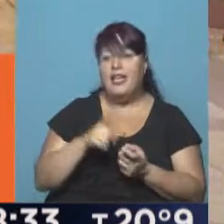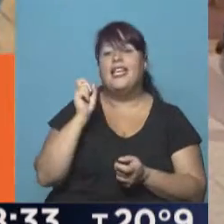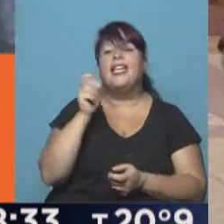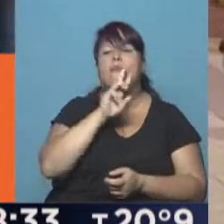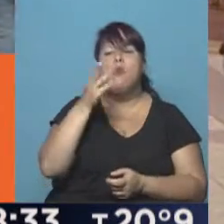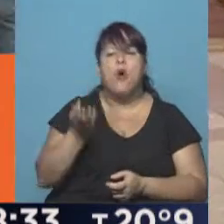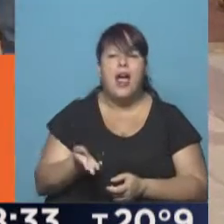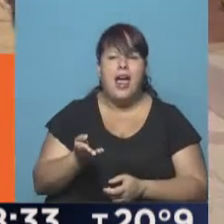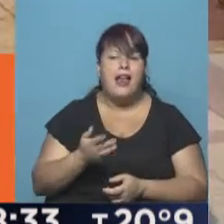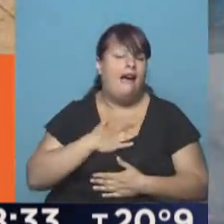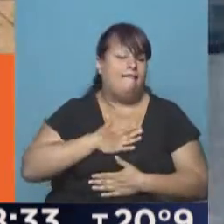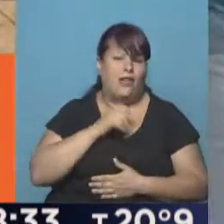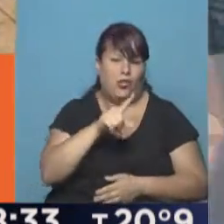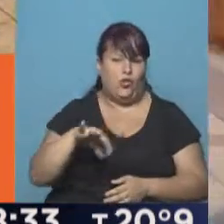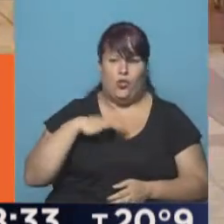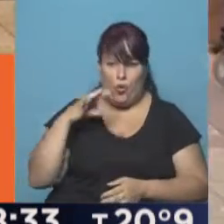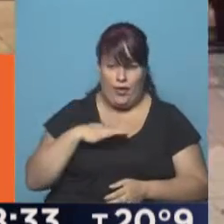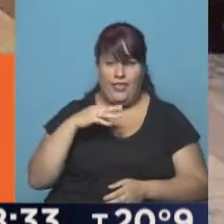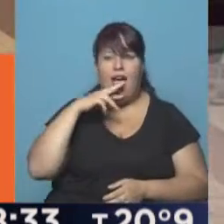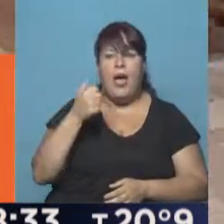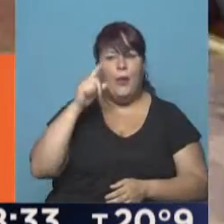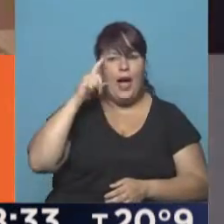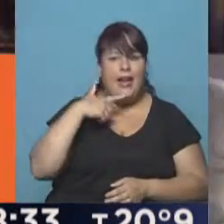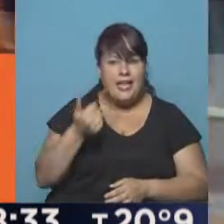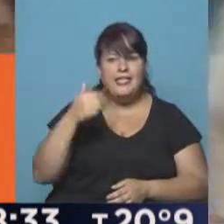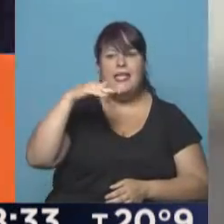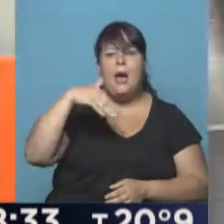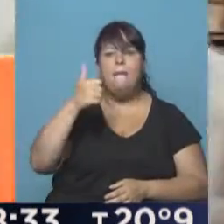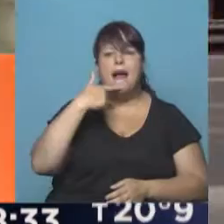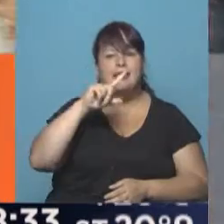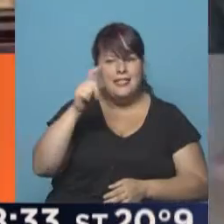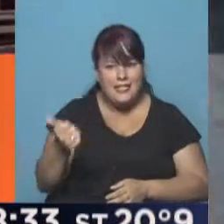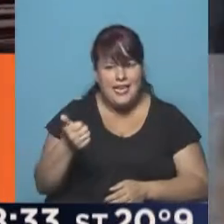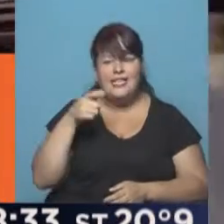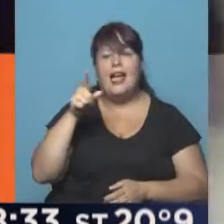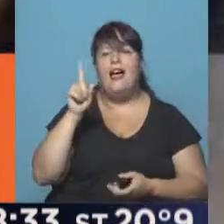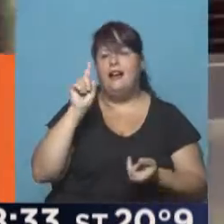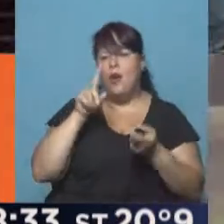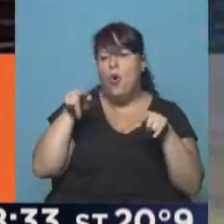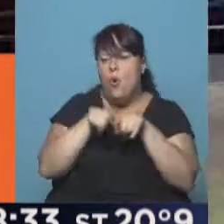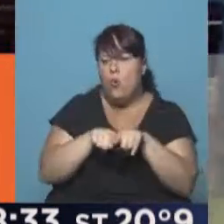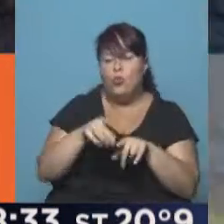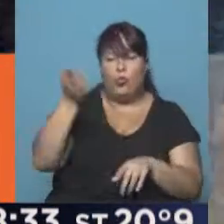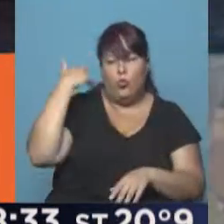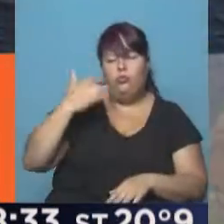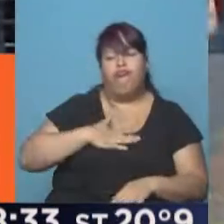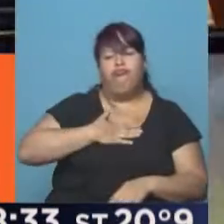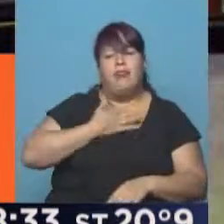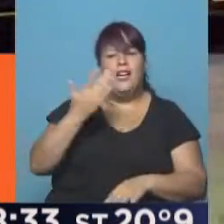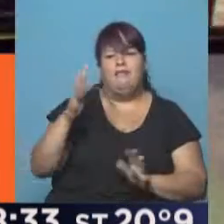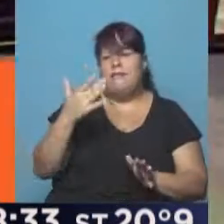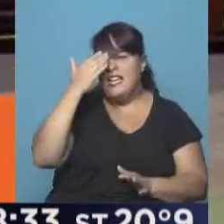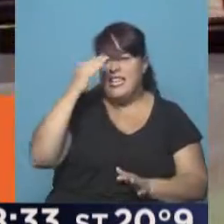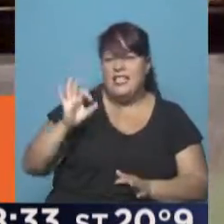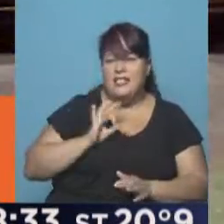es, sin duda, el gran amor de su vida. Vanessa Mansilla, con quien mantiene una relación de amor desde hace casi